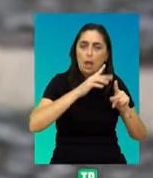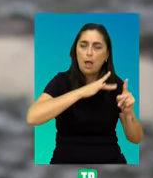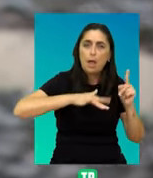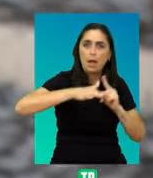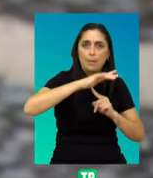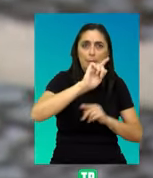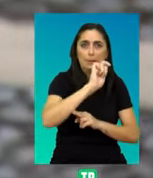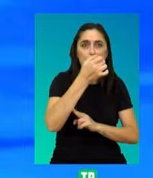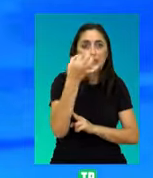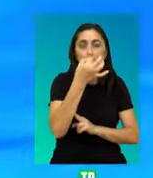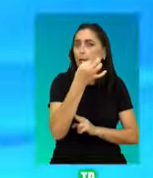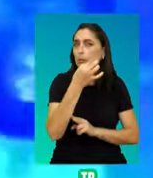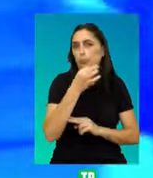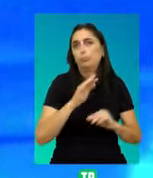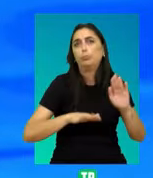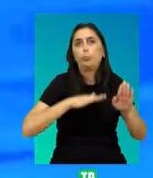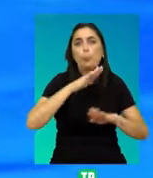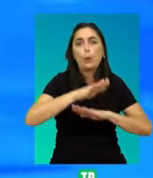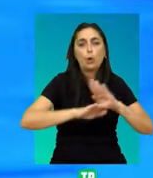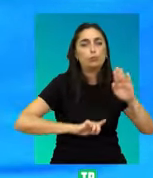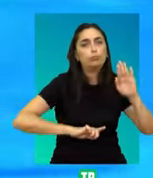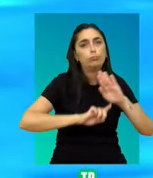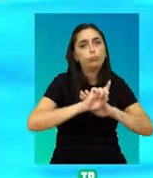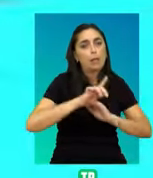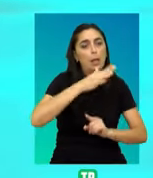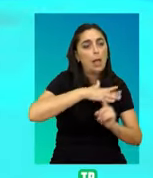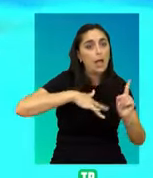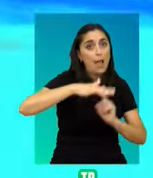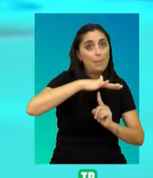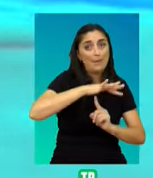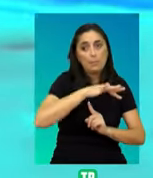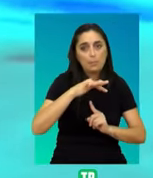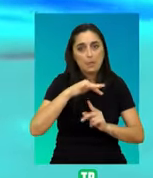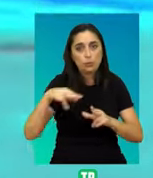y lograr así grandes progresos tanto en materia ambiental como social.